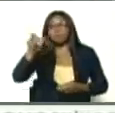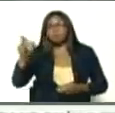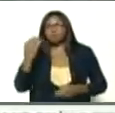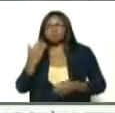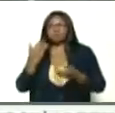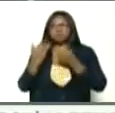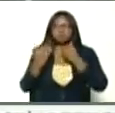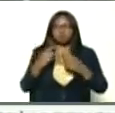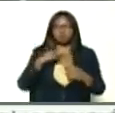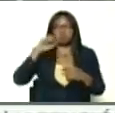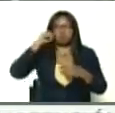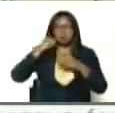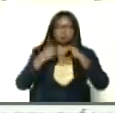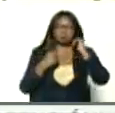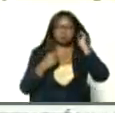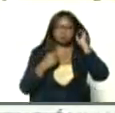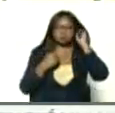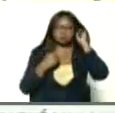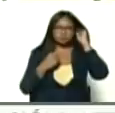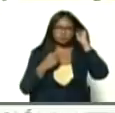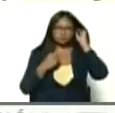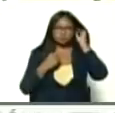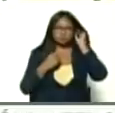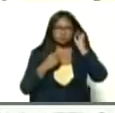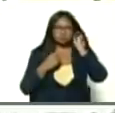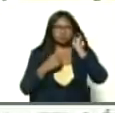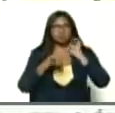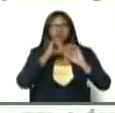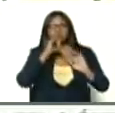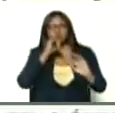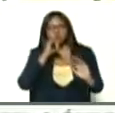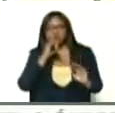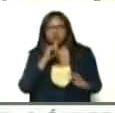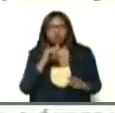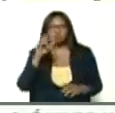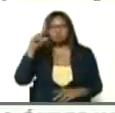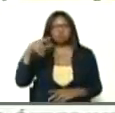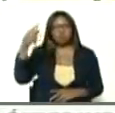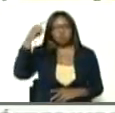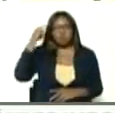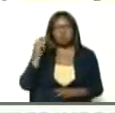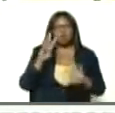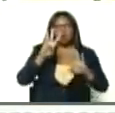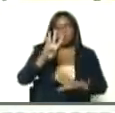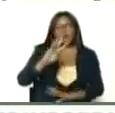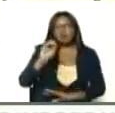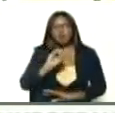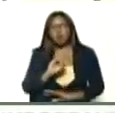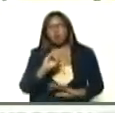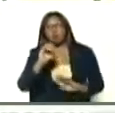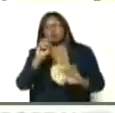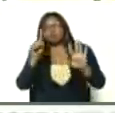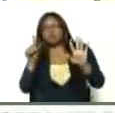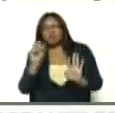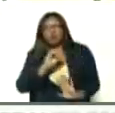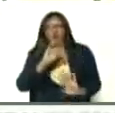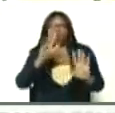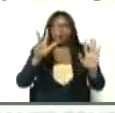recuerdo que los reportes diarios, eran 4 casos, 6 casos, 8 casos,